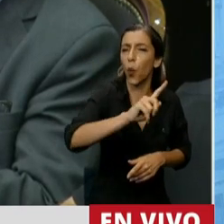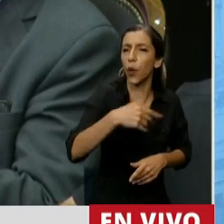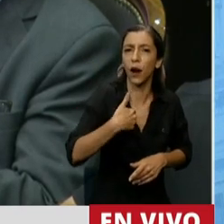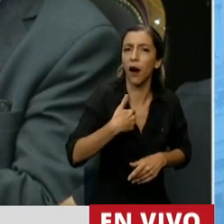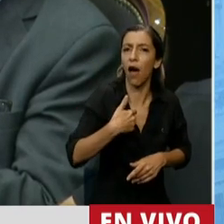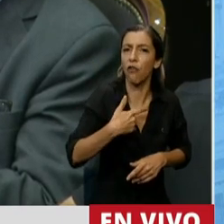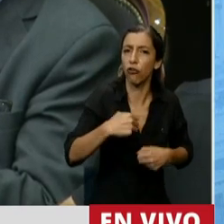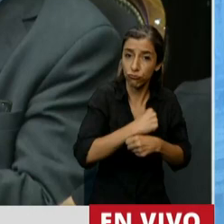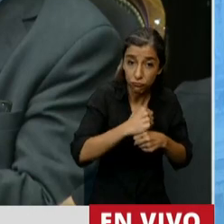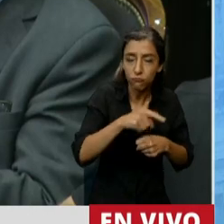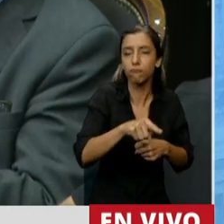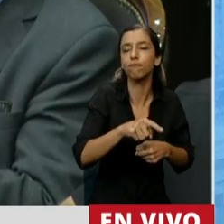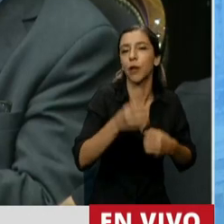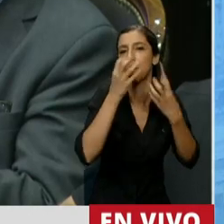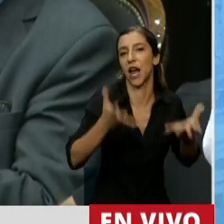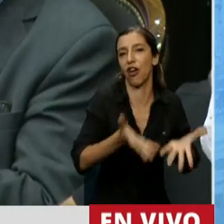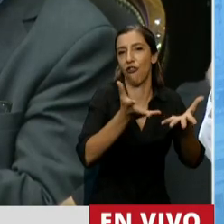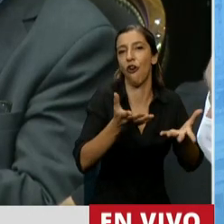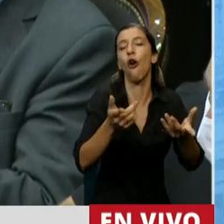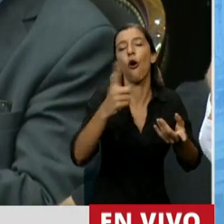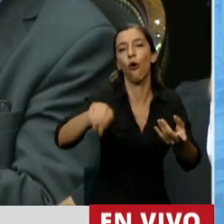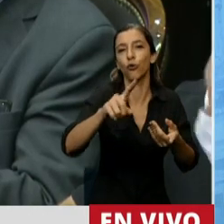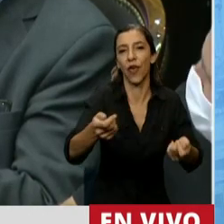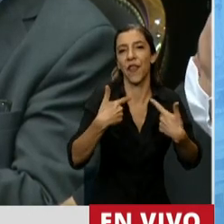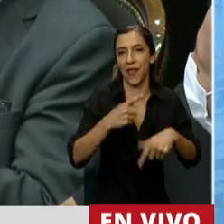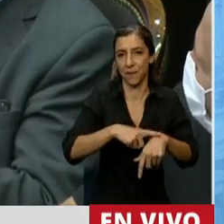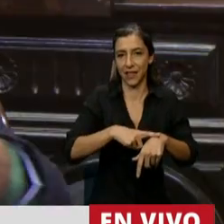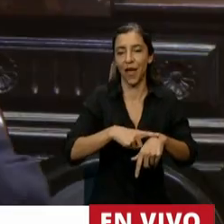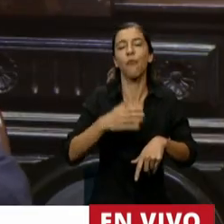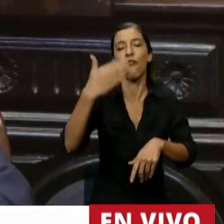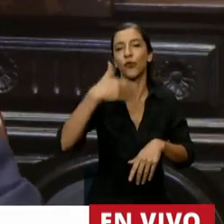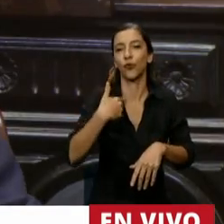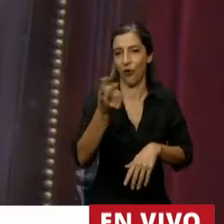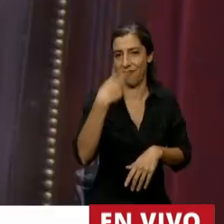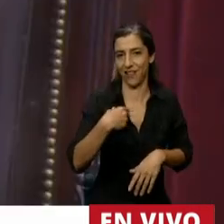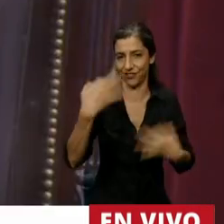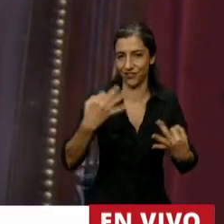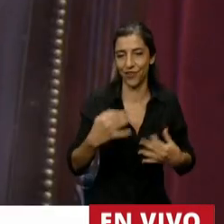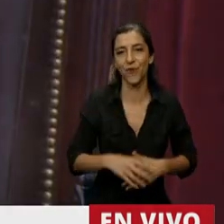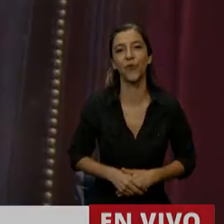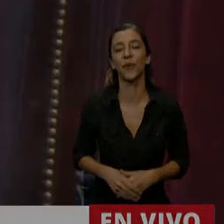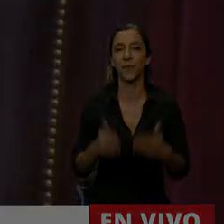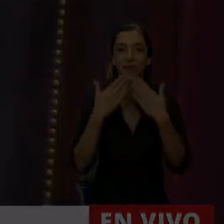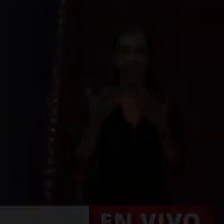denme tiempo. Y el tiempo nos va a dar la razón. Muchas gracias. Gracias, señor Diputado Casareto.